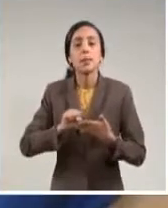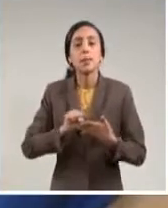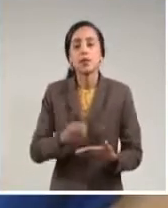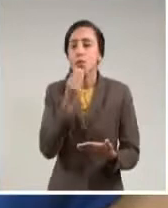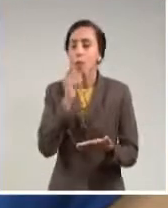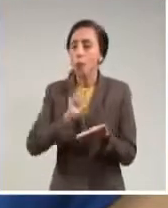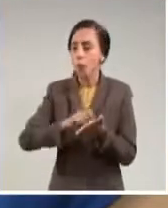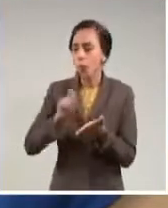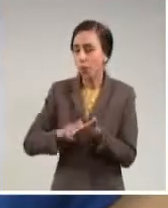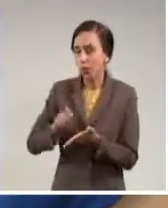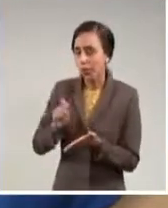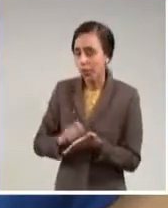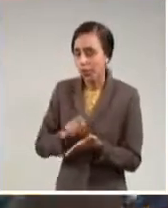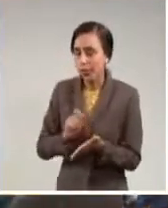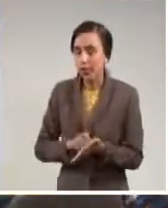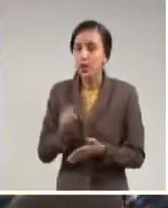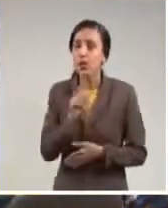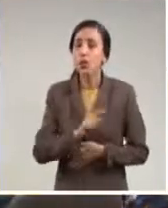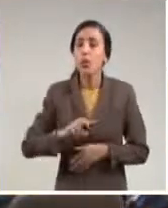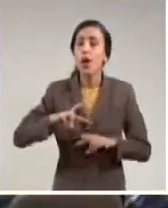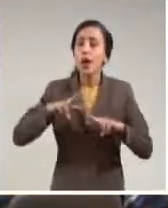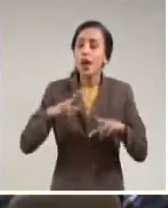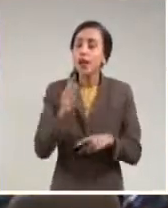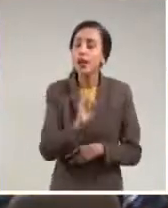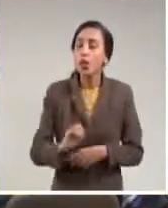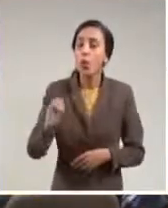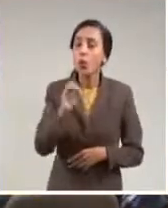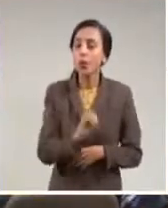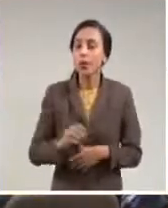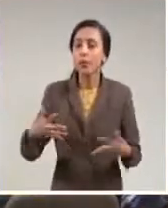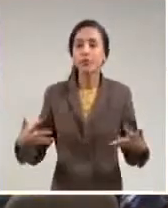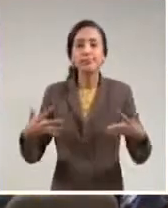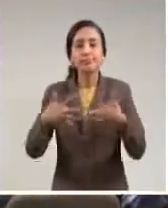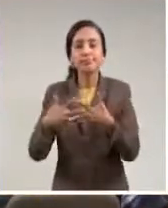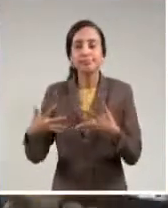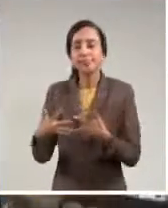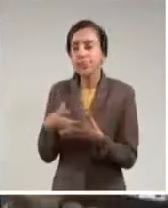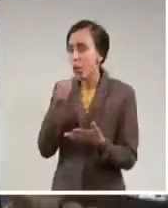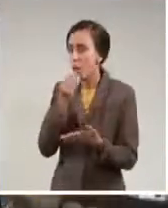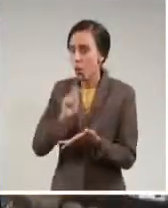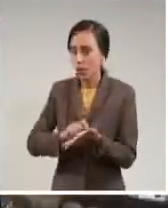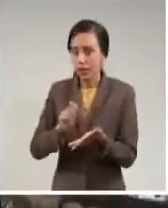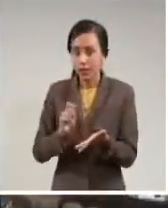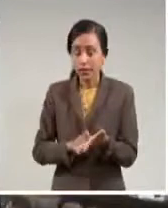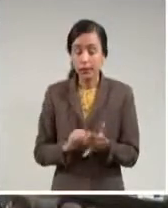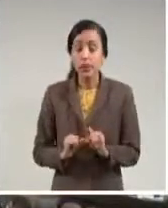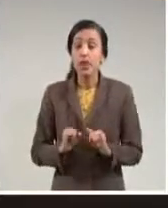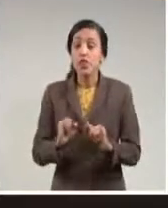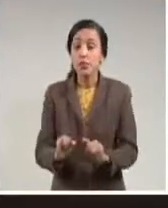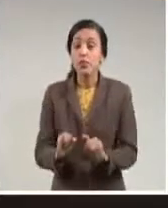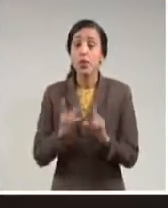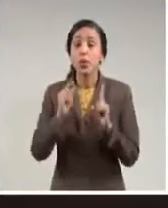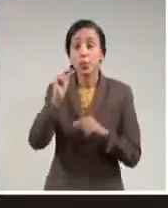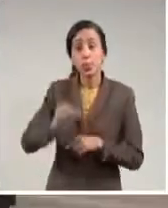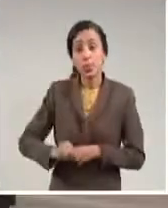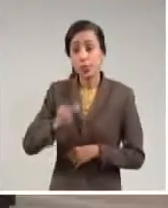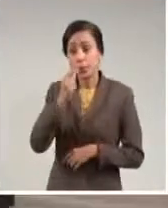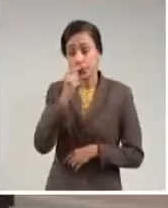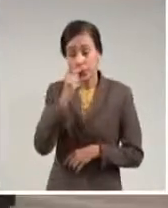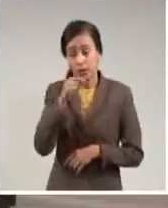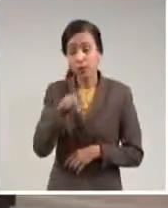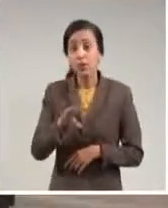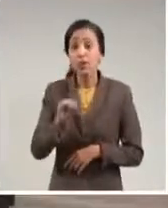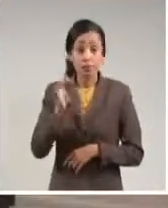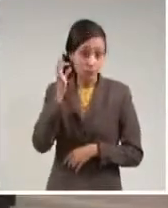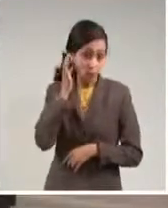bodegas y a las medidas para el reordenamiento de la red entre ellas. Durante la información ofrecida a los diputados, Díaz Velásquez